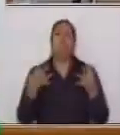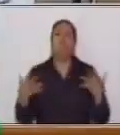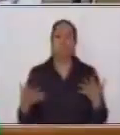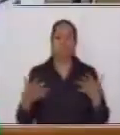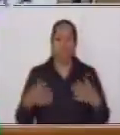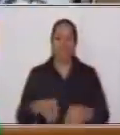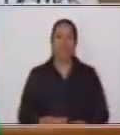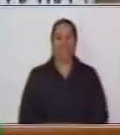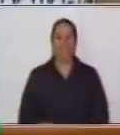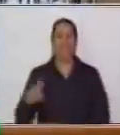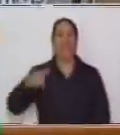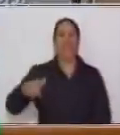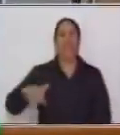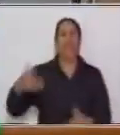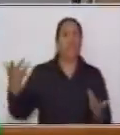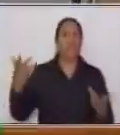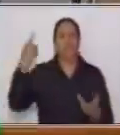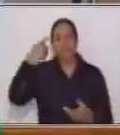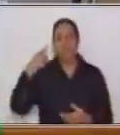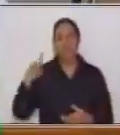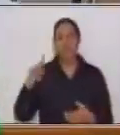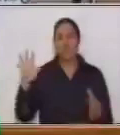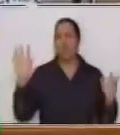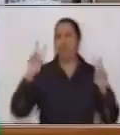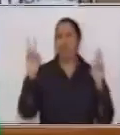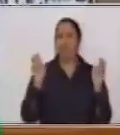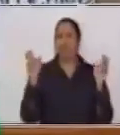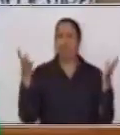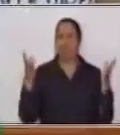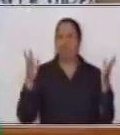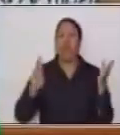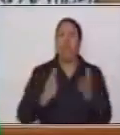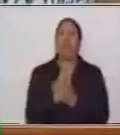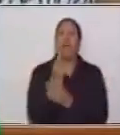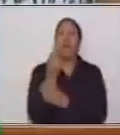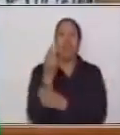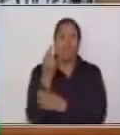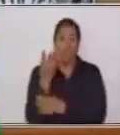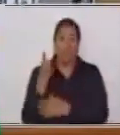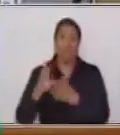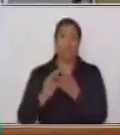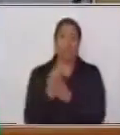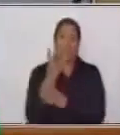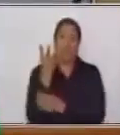hemos estado hablando sobre las plantas. ¿Recuerdas algo de las plantas?